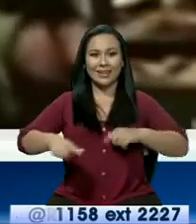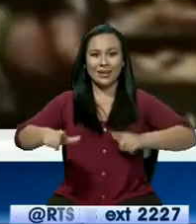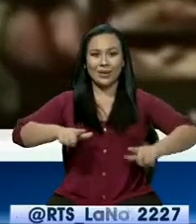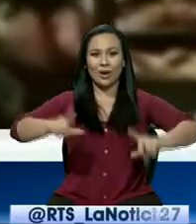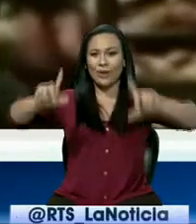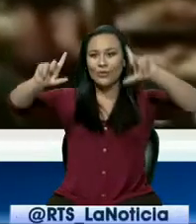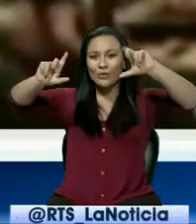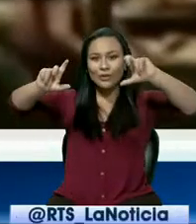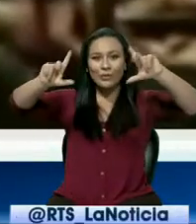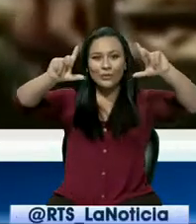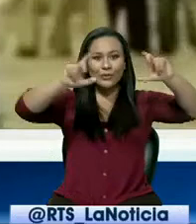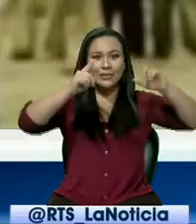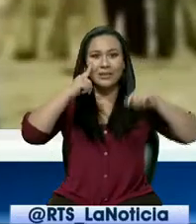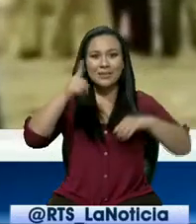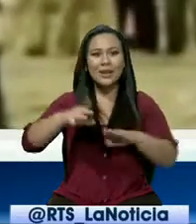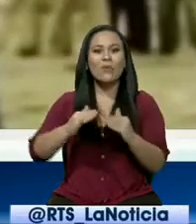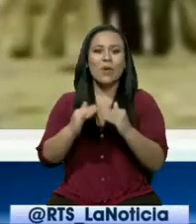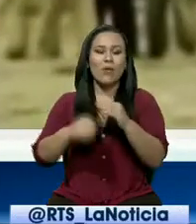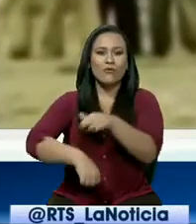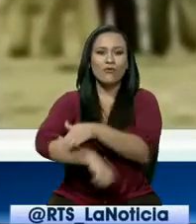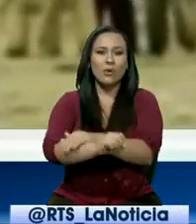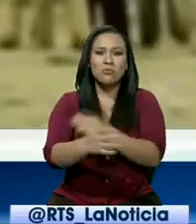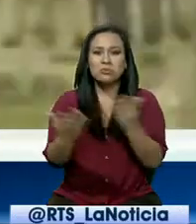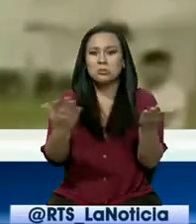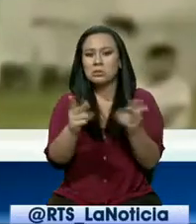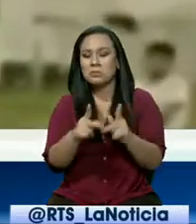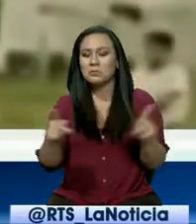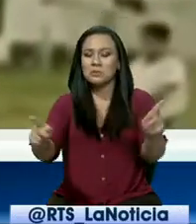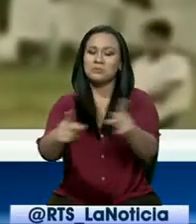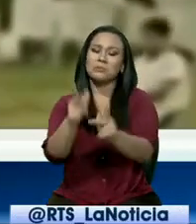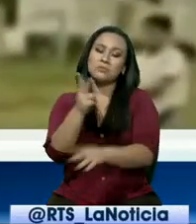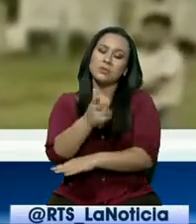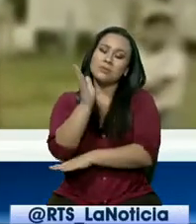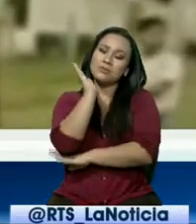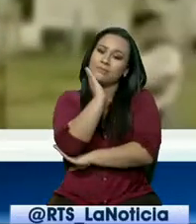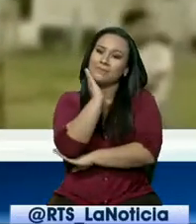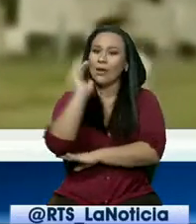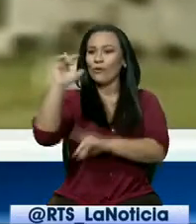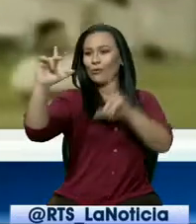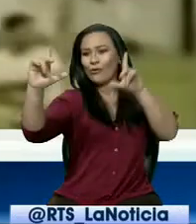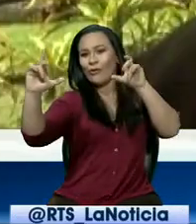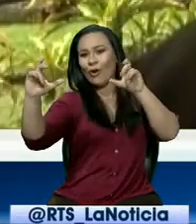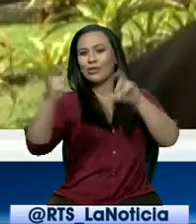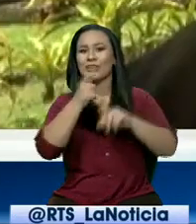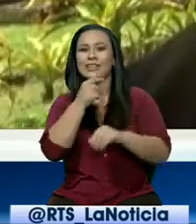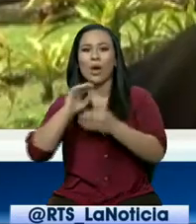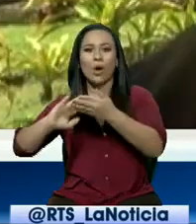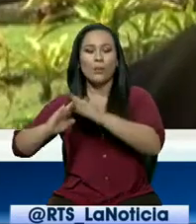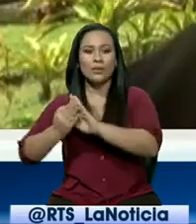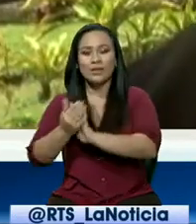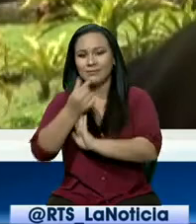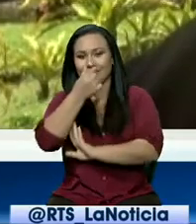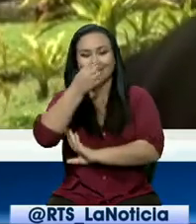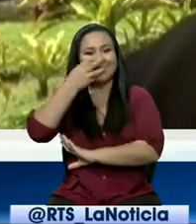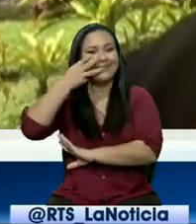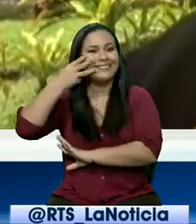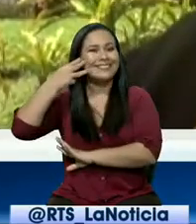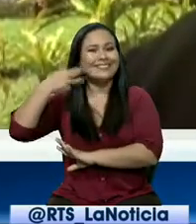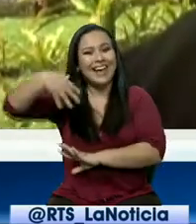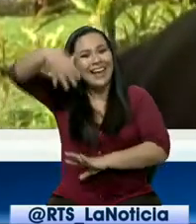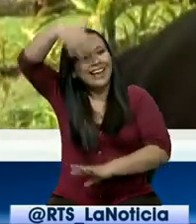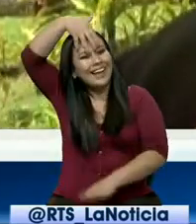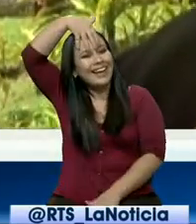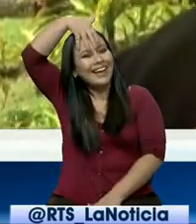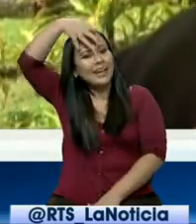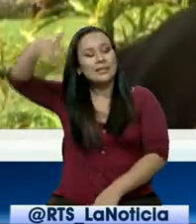primera instancia una cancha, a la que llegaban también turistas a fotografiarse con los sáchilas. Una belleza que los turistas